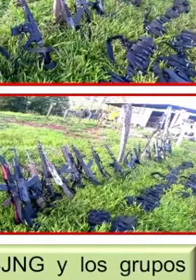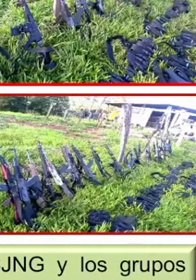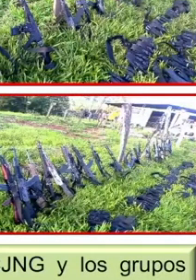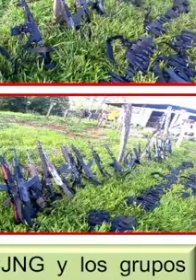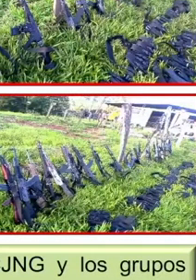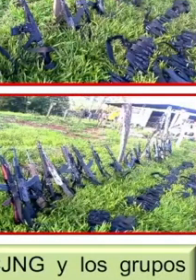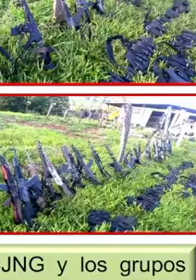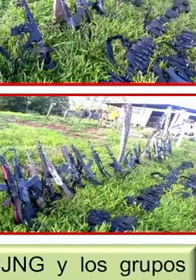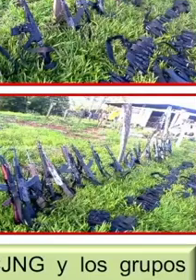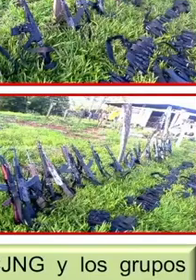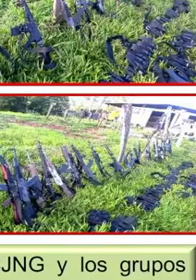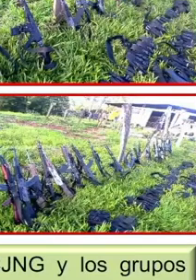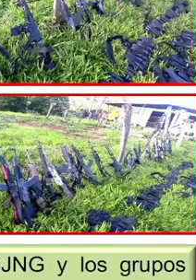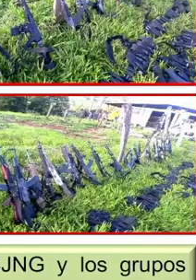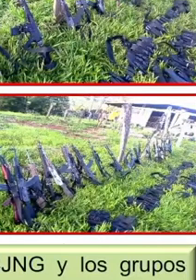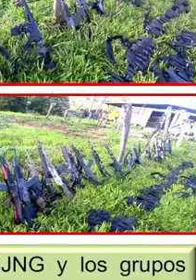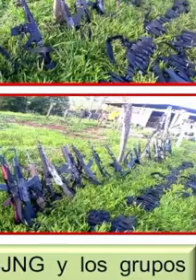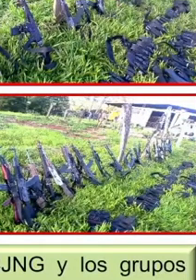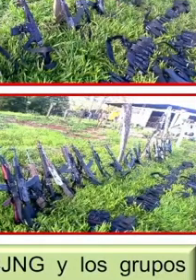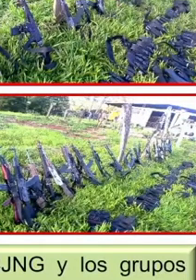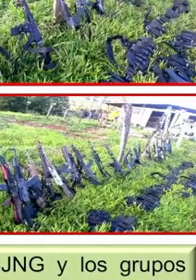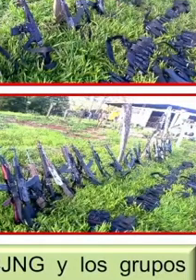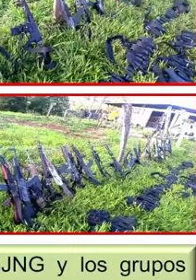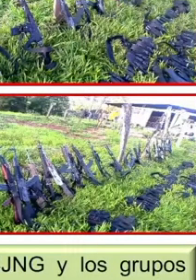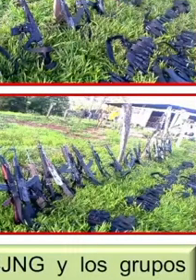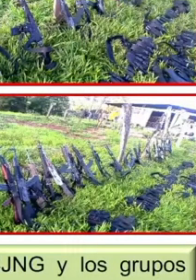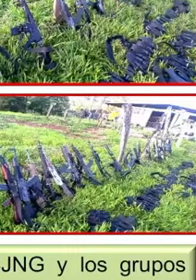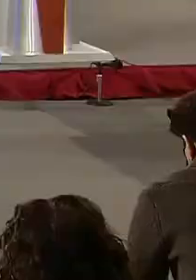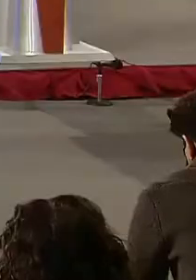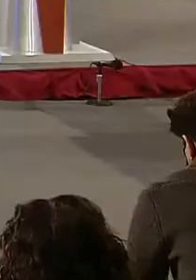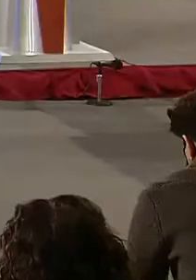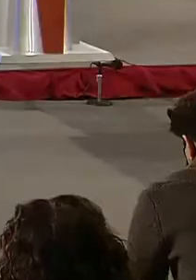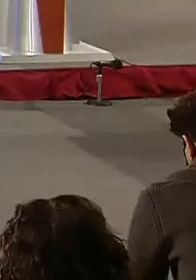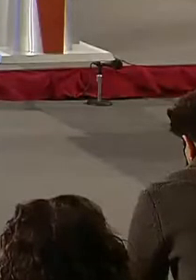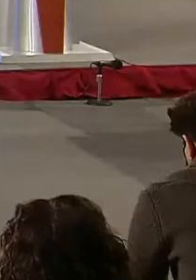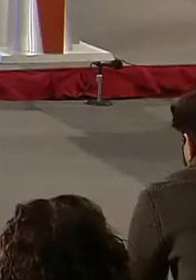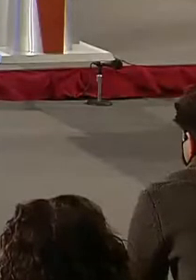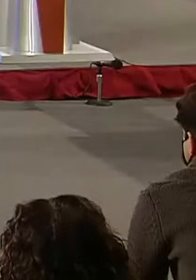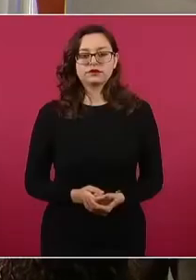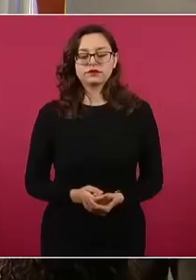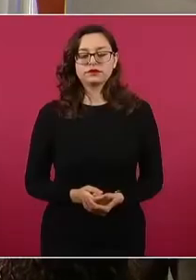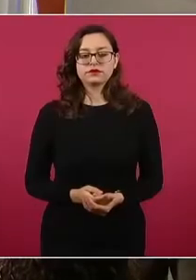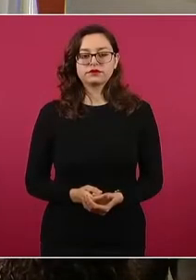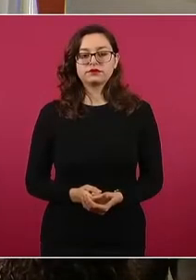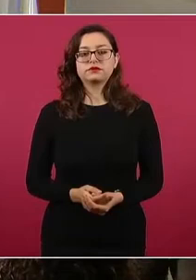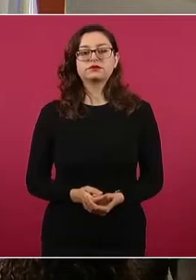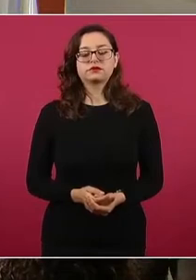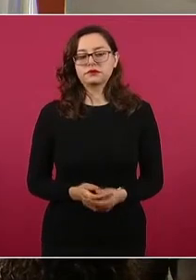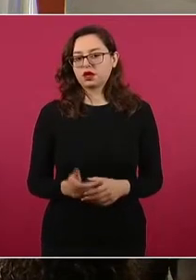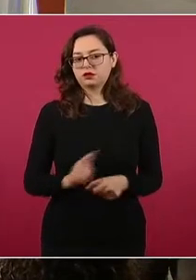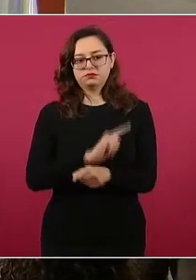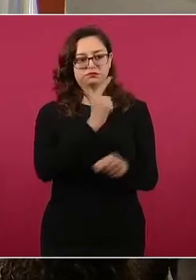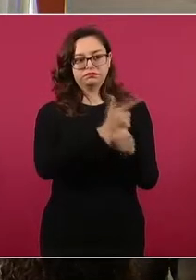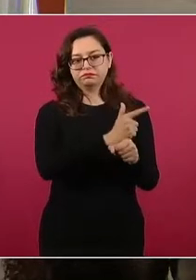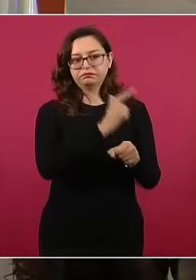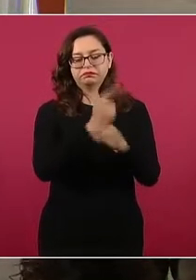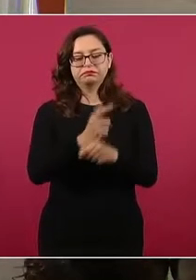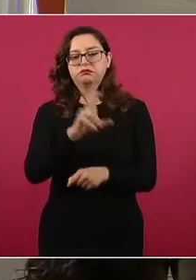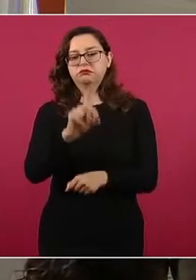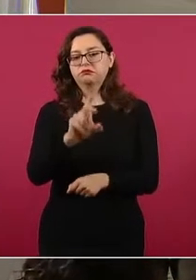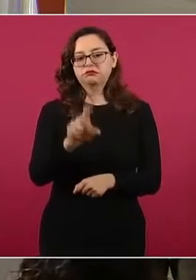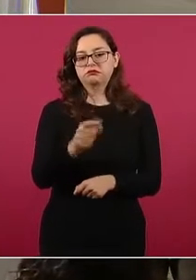por lo que se estableció un cerco de seguridad y se pudo detener en flagrancia y sin enfrentamiento a 37